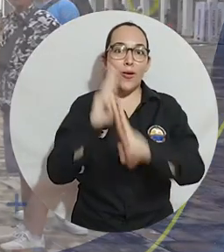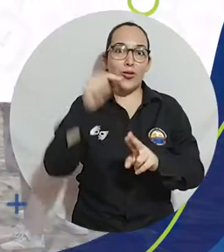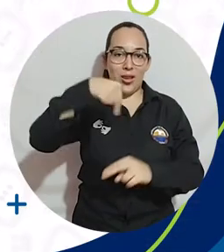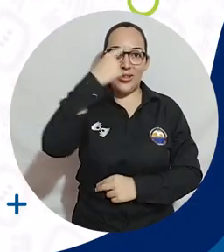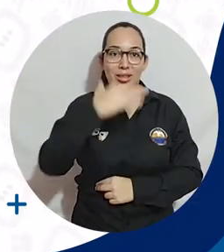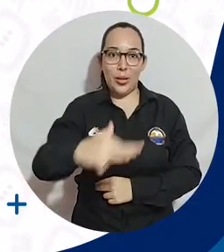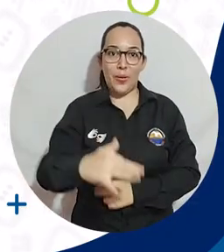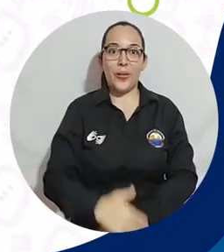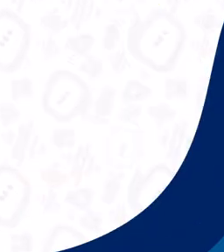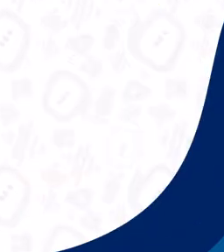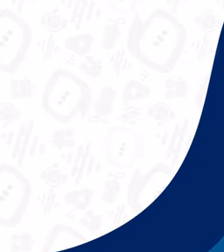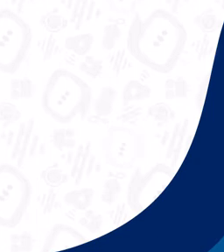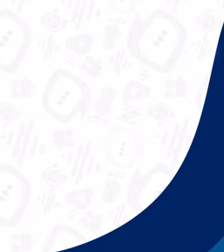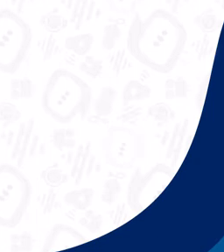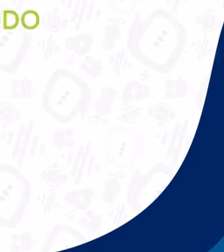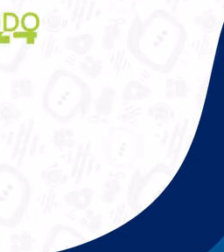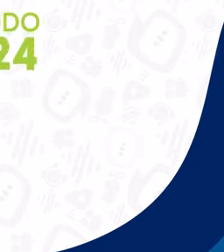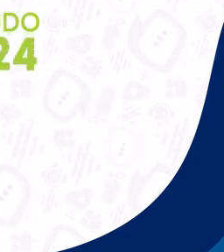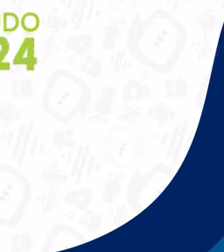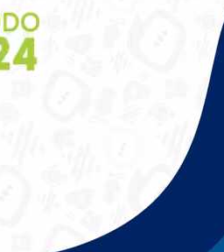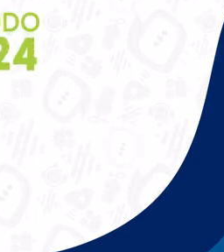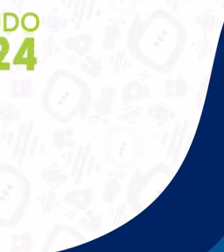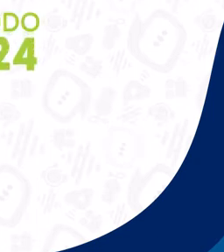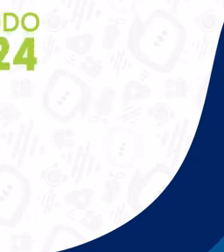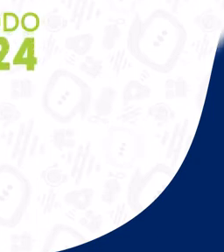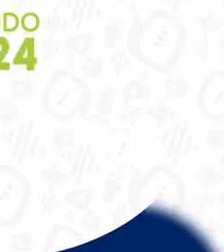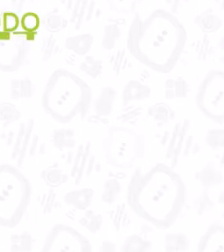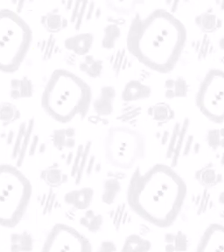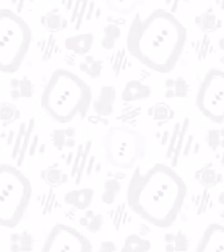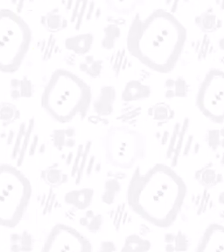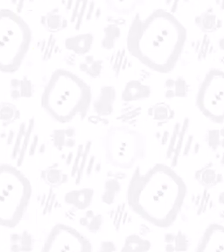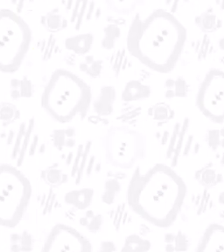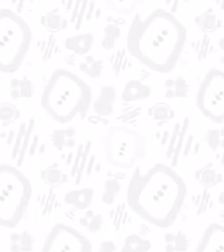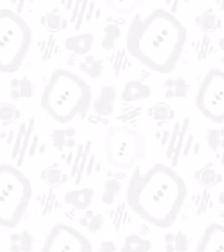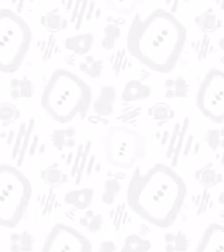representativos de Santa Marta. Universidad del Magdalena, aún más incluyente e innovadora.